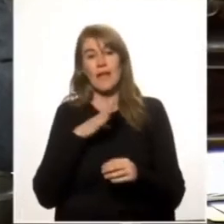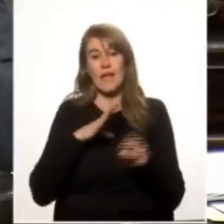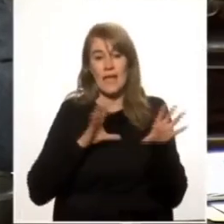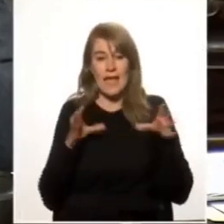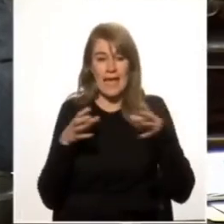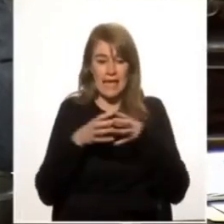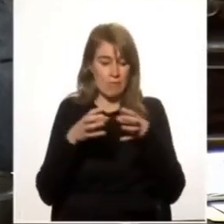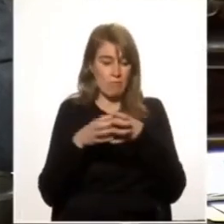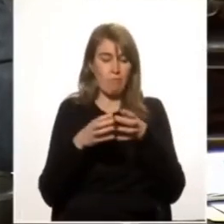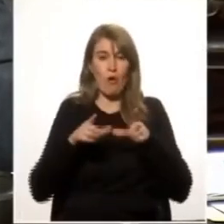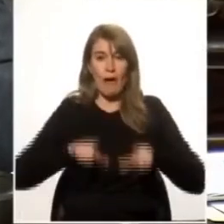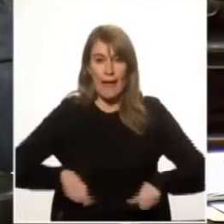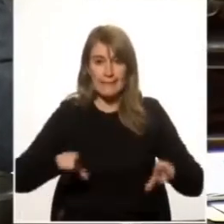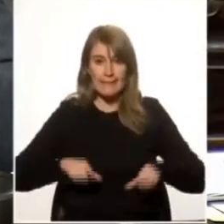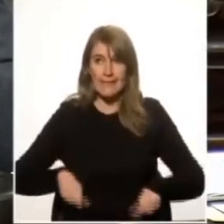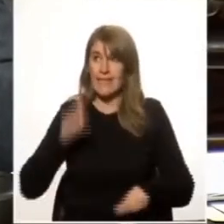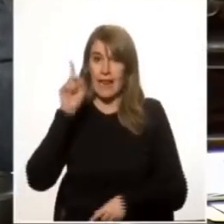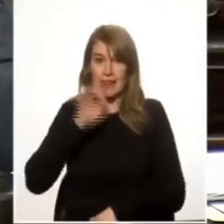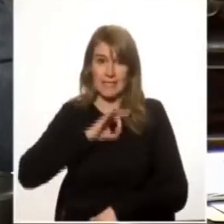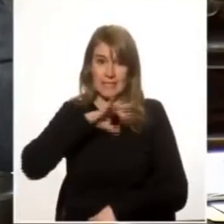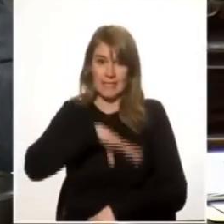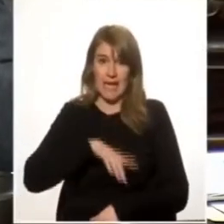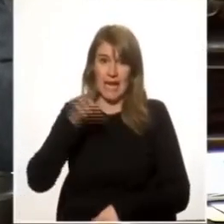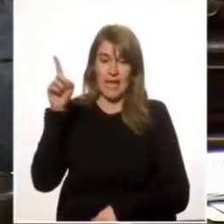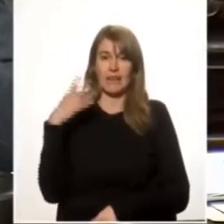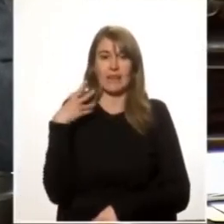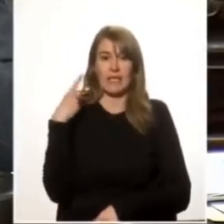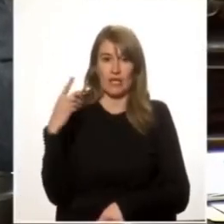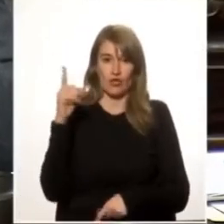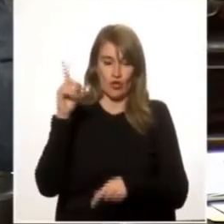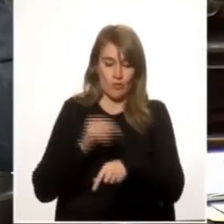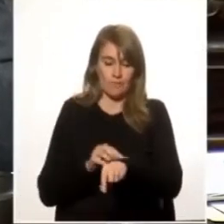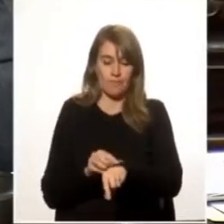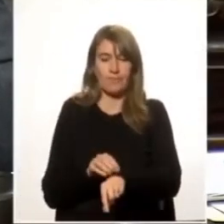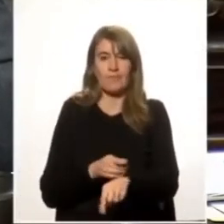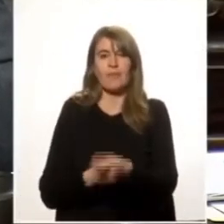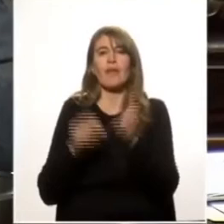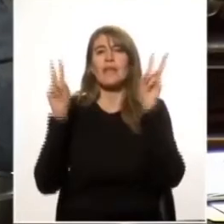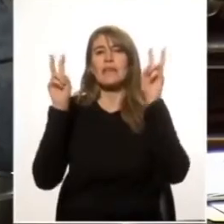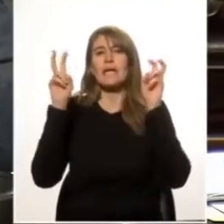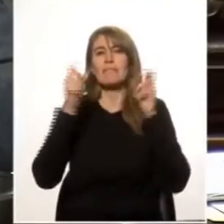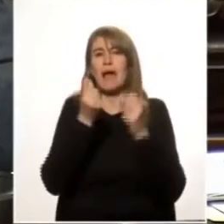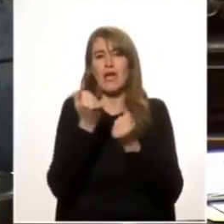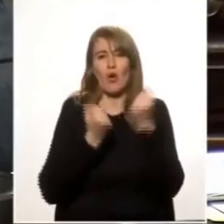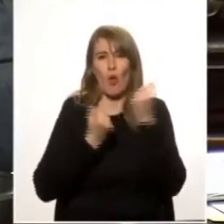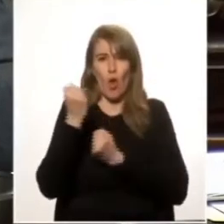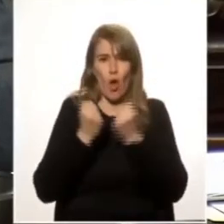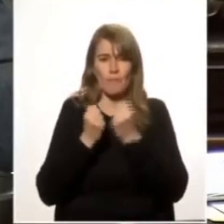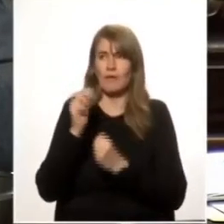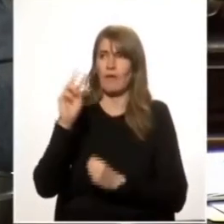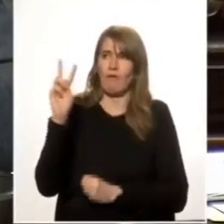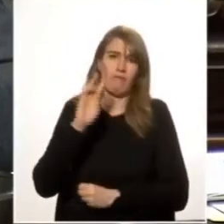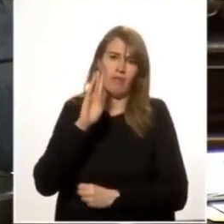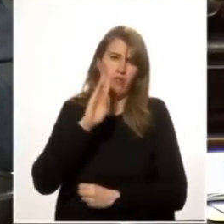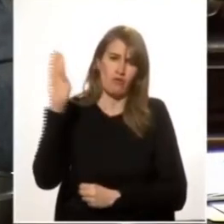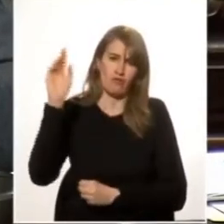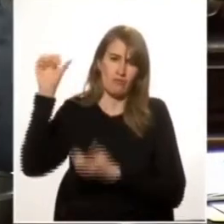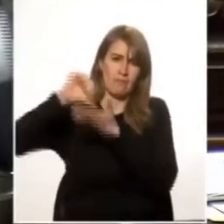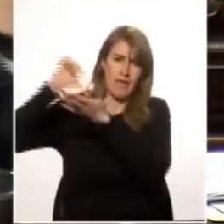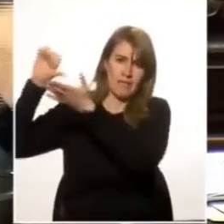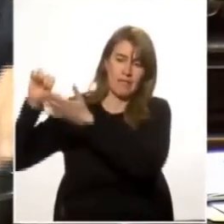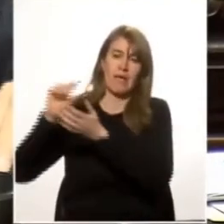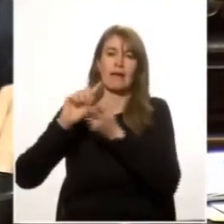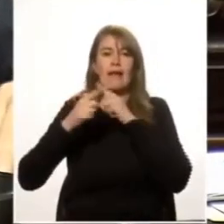equipo de la Cancillería chilena en particular el director de Asuntos Económicos Bilaterales de la Dirección General de